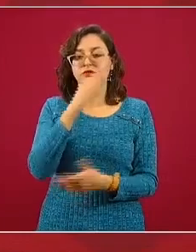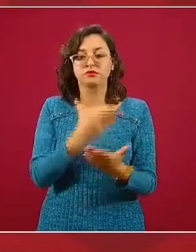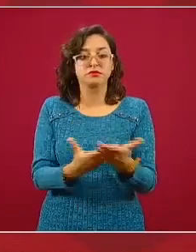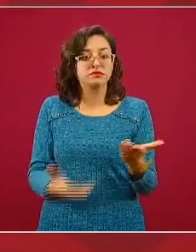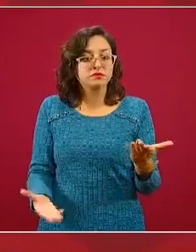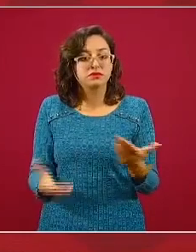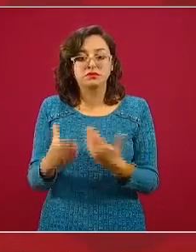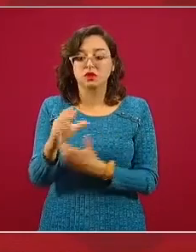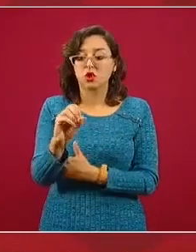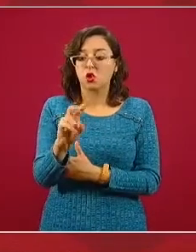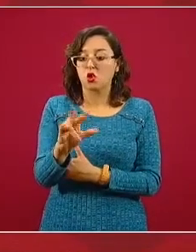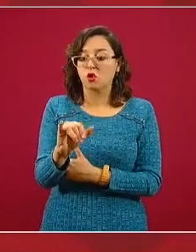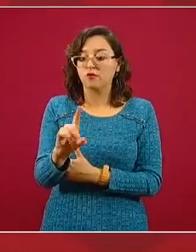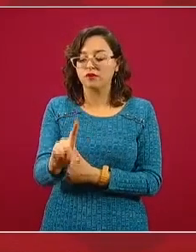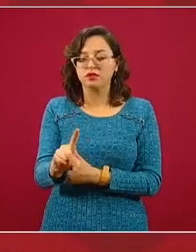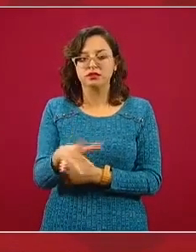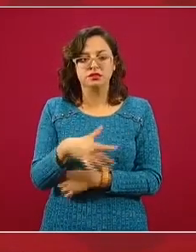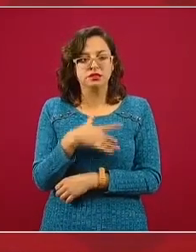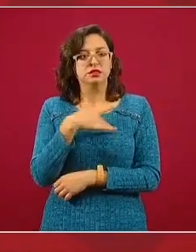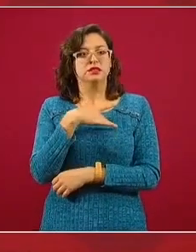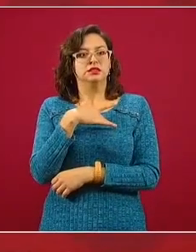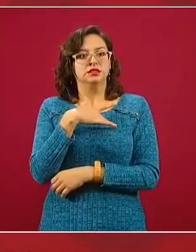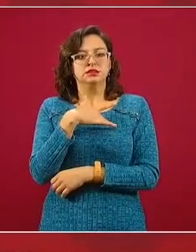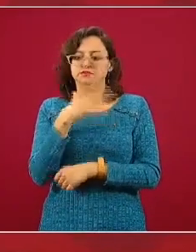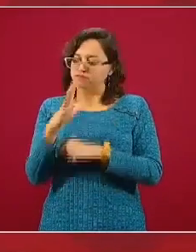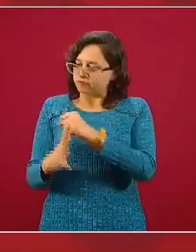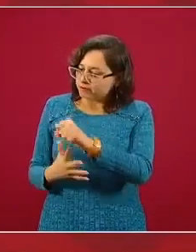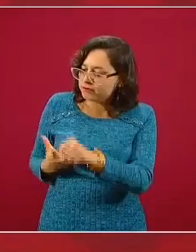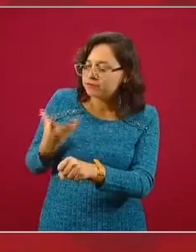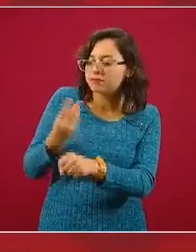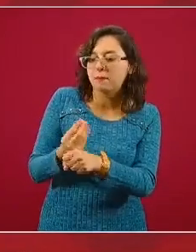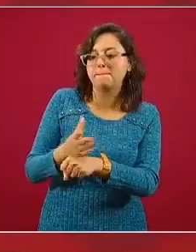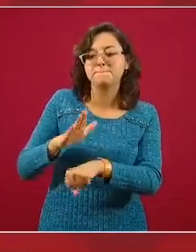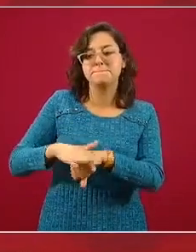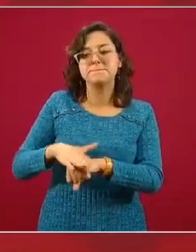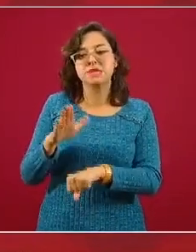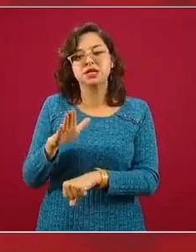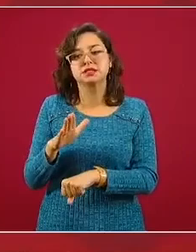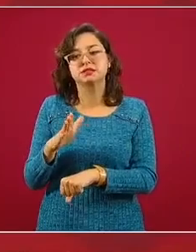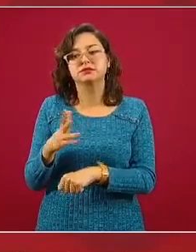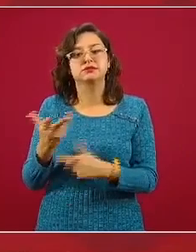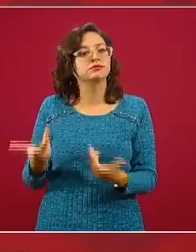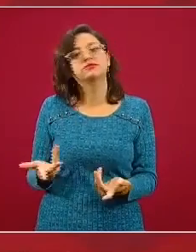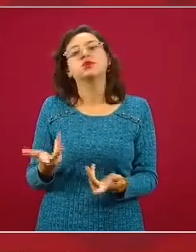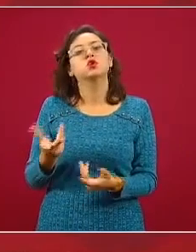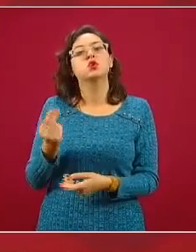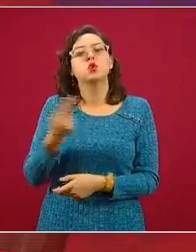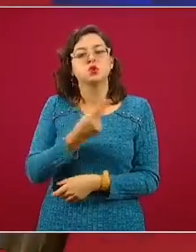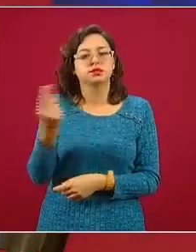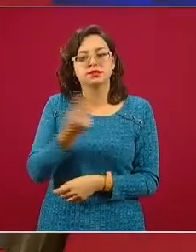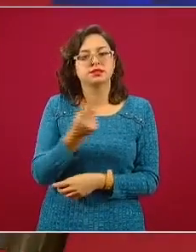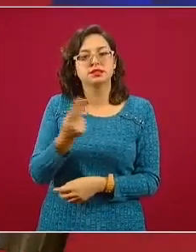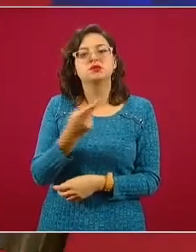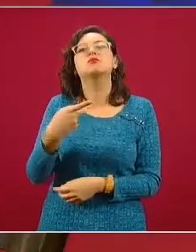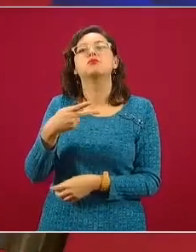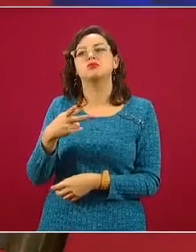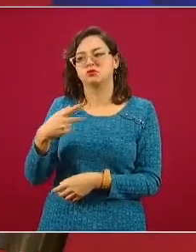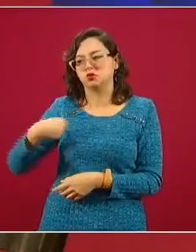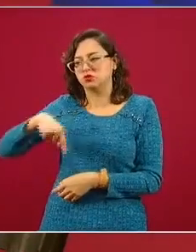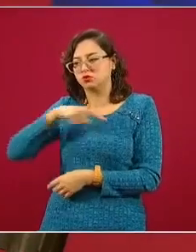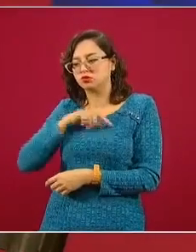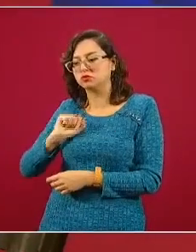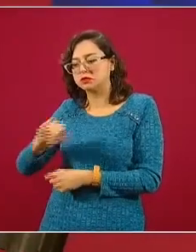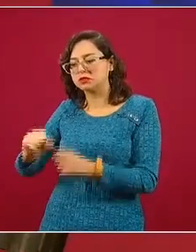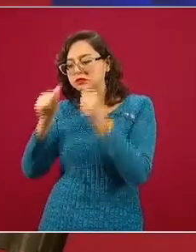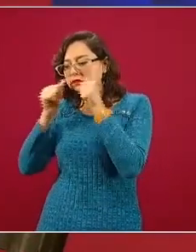resultando ahora un estímulo adicional, no hacía falta tener el estímulo porque estábamos conscientes del problema, pero es un